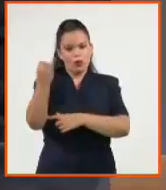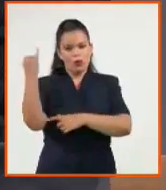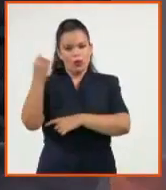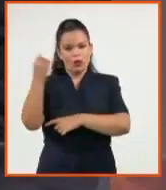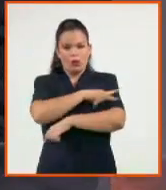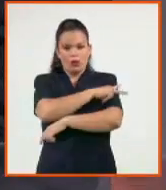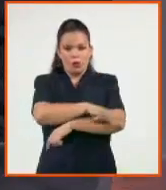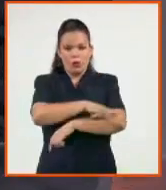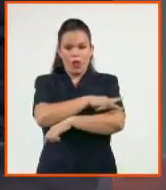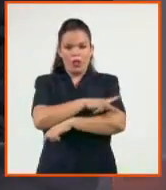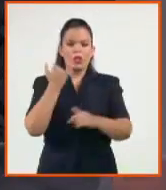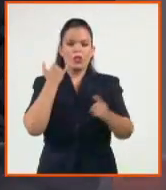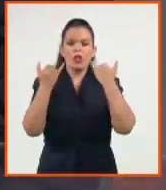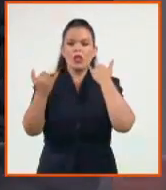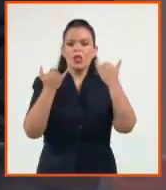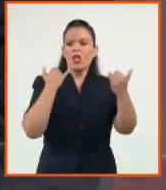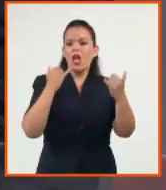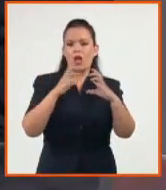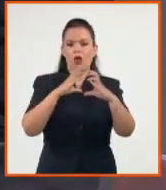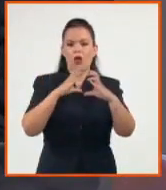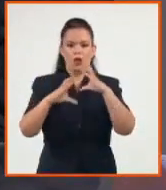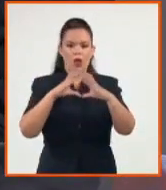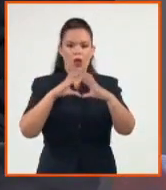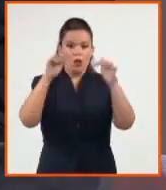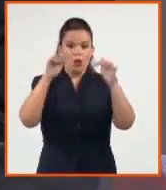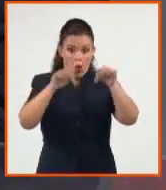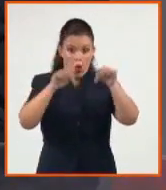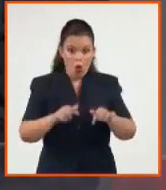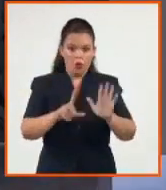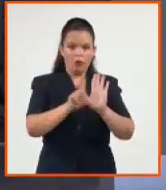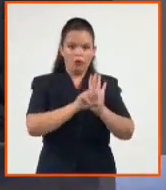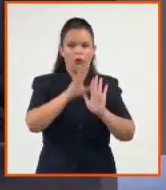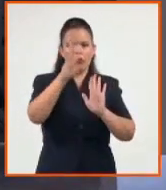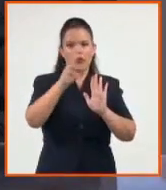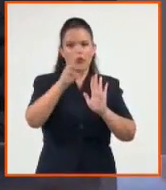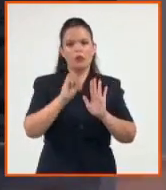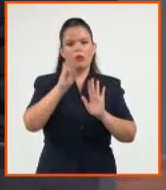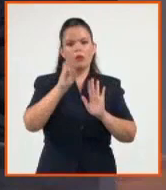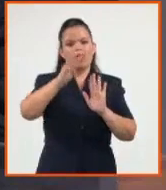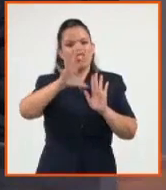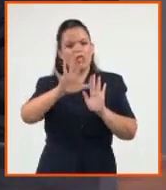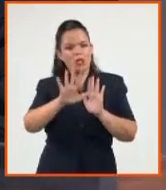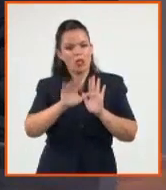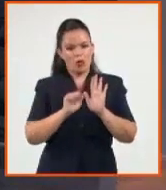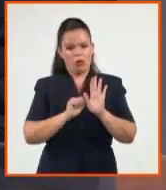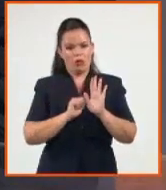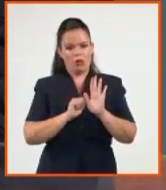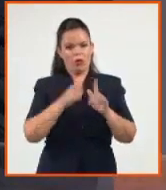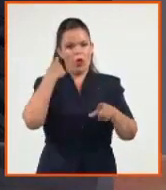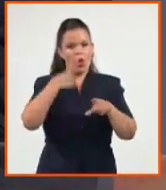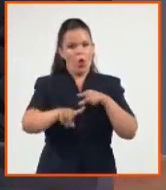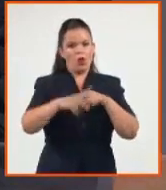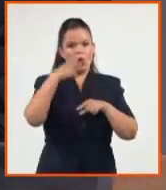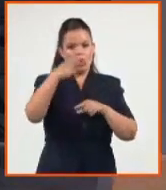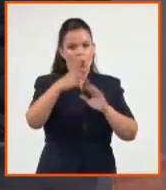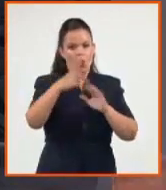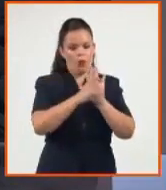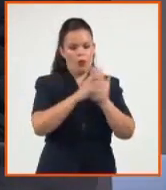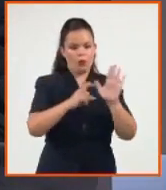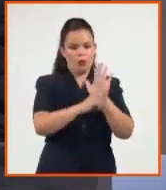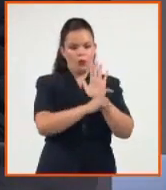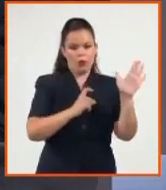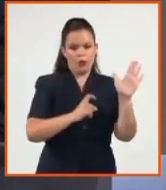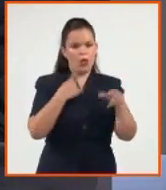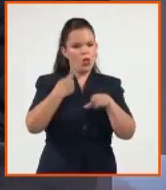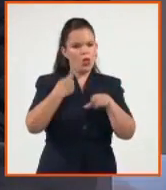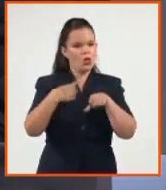Hoy se han publicado un decreto ley, decreto ley 35, dos decretos y un grupo de normas complementarias.